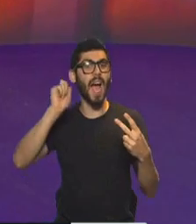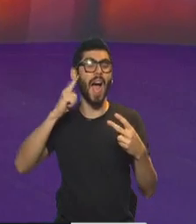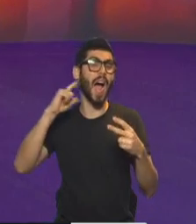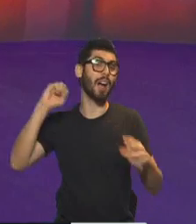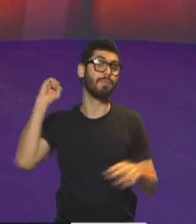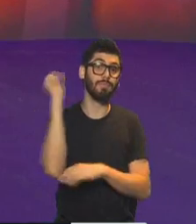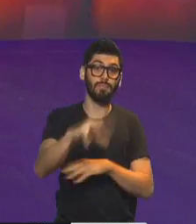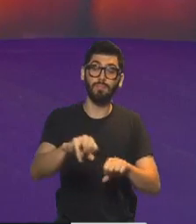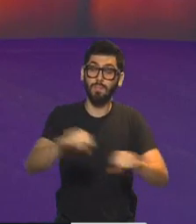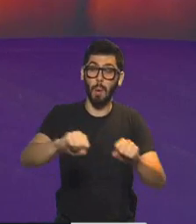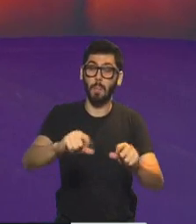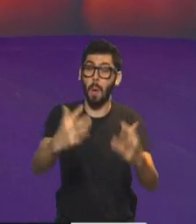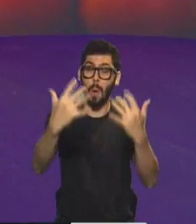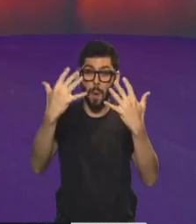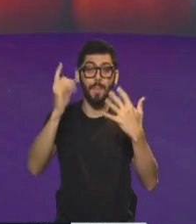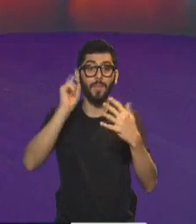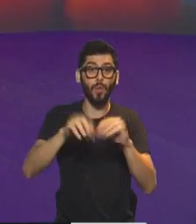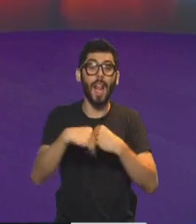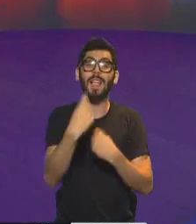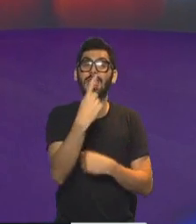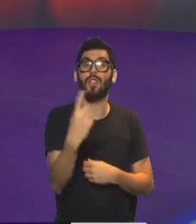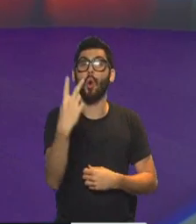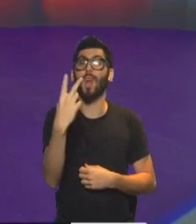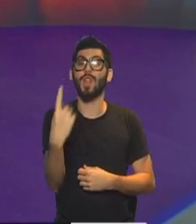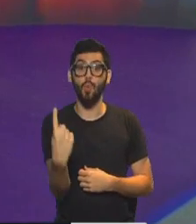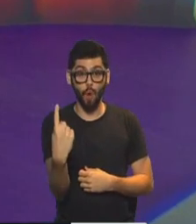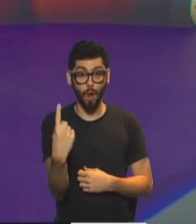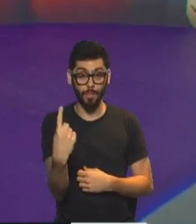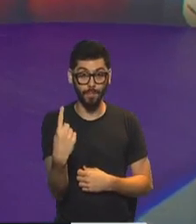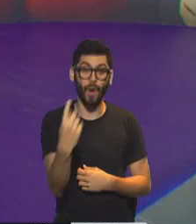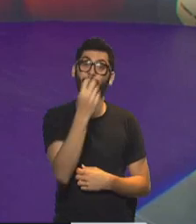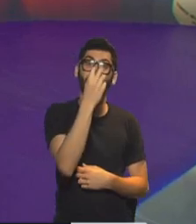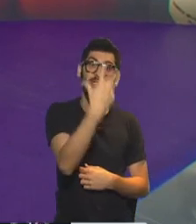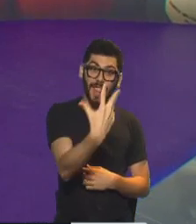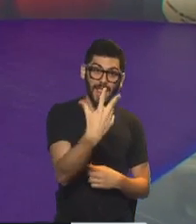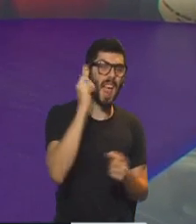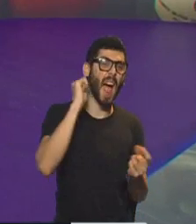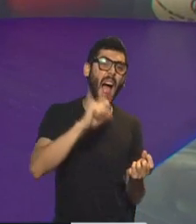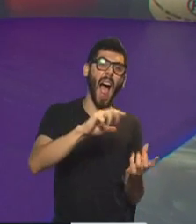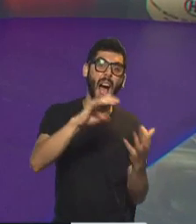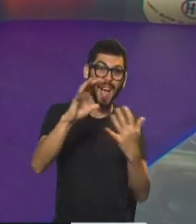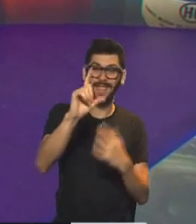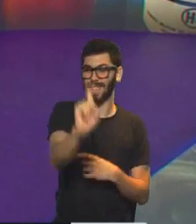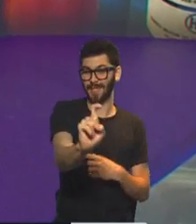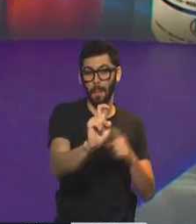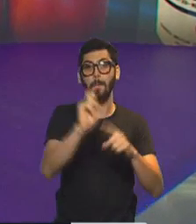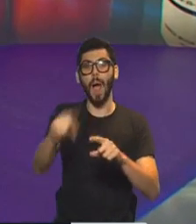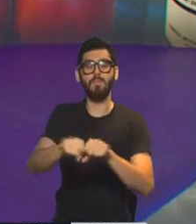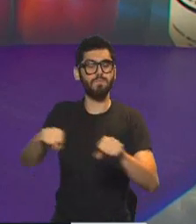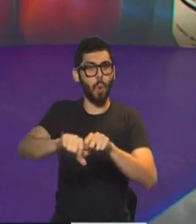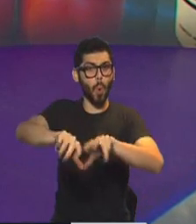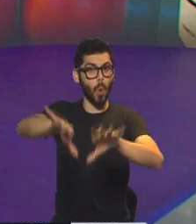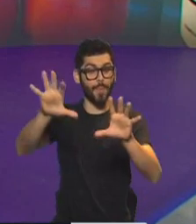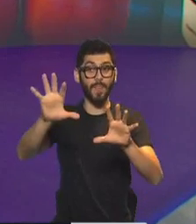categorías, y dan 121. Esta es la denuncia que hizo el gobierno boliviano al gobierno